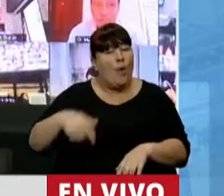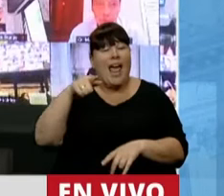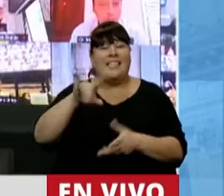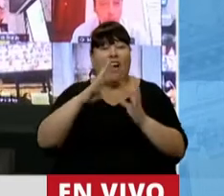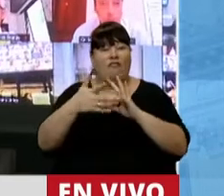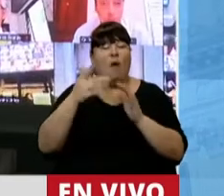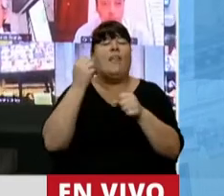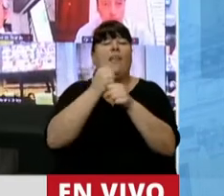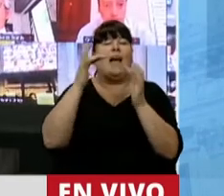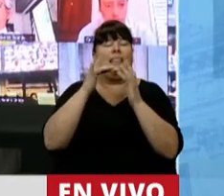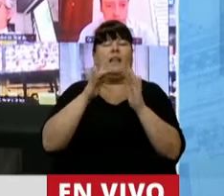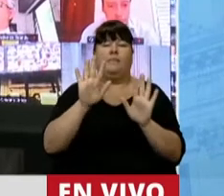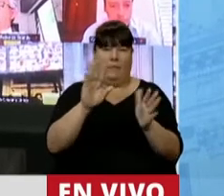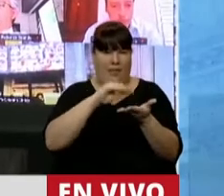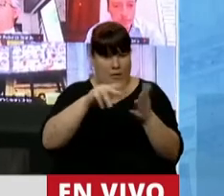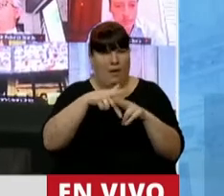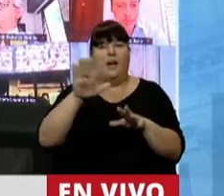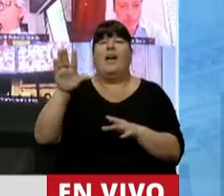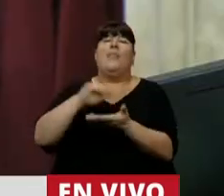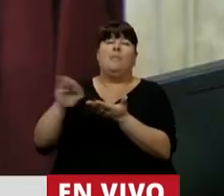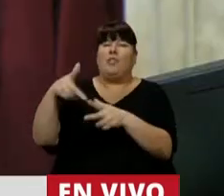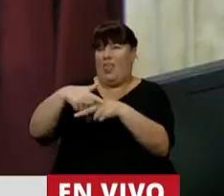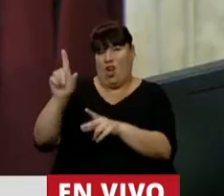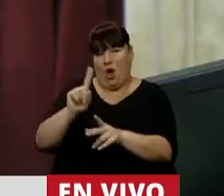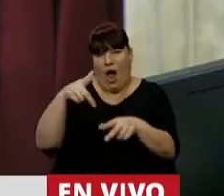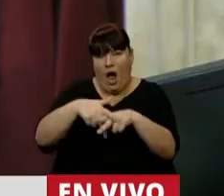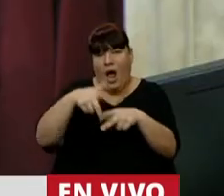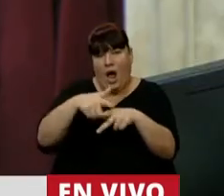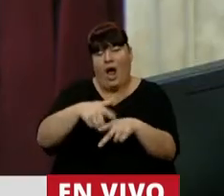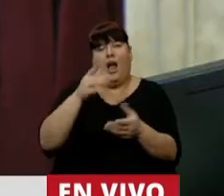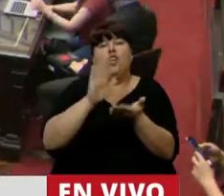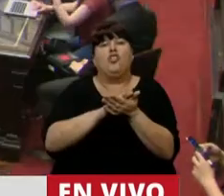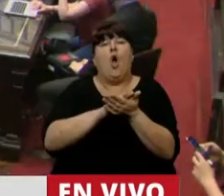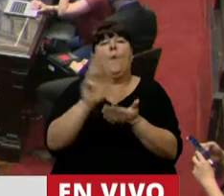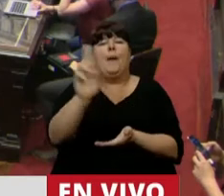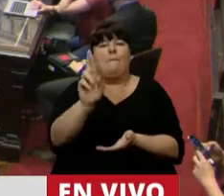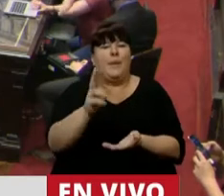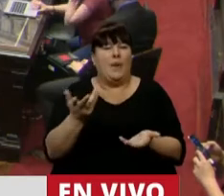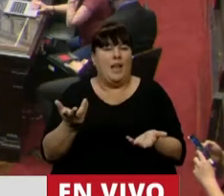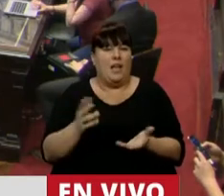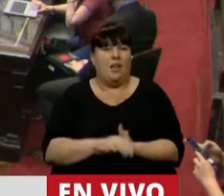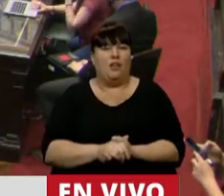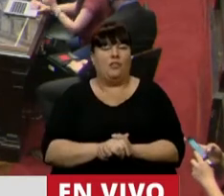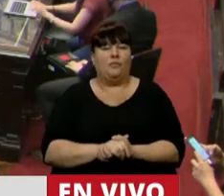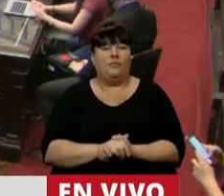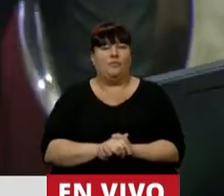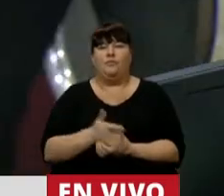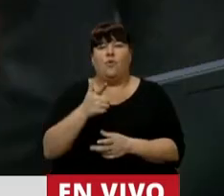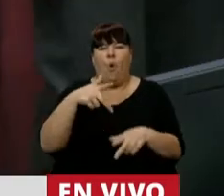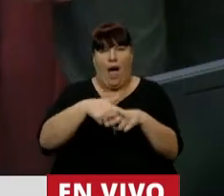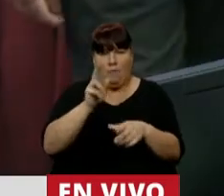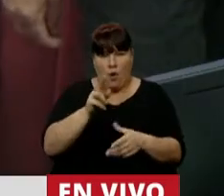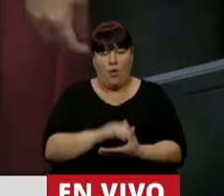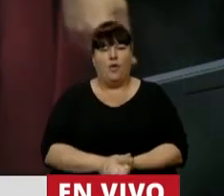medida... Discúlpeme, Diputado. Diputado Amoró, no hay interrupciones en el segmento de las cuestiones de